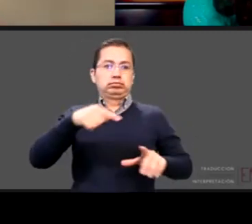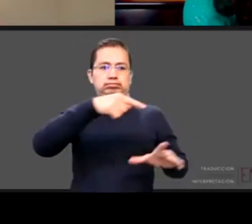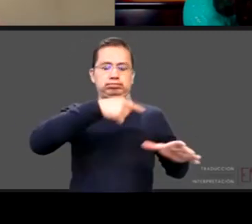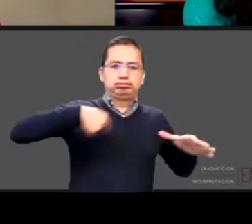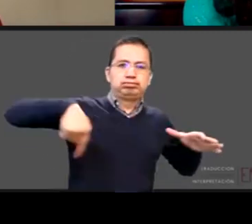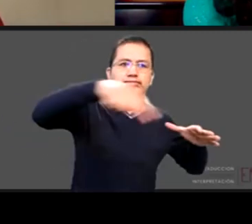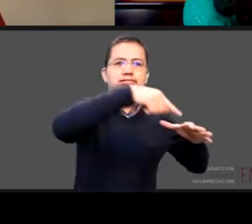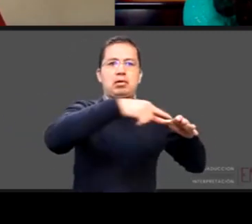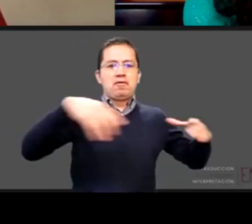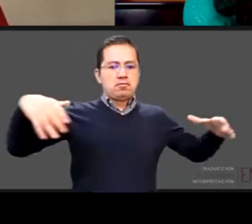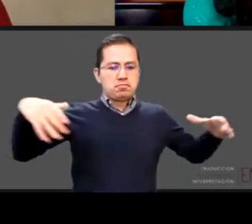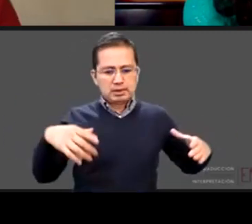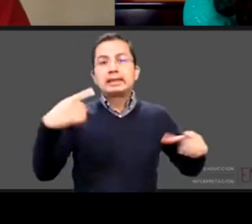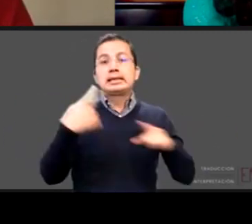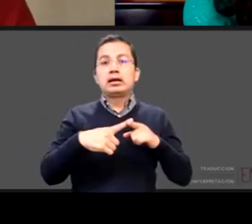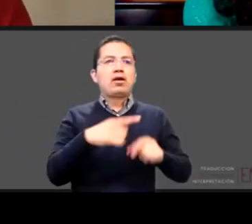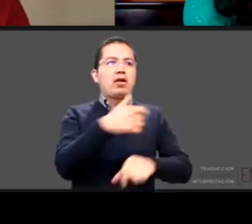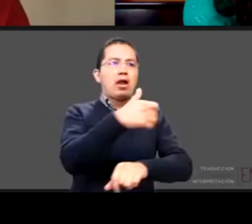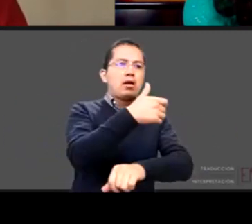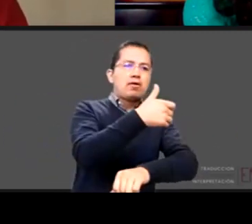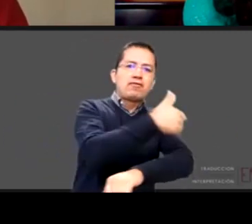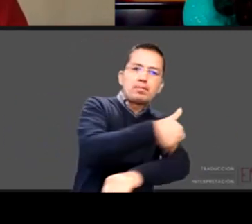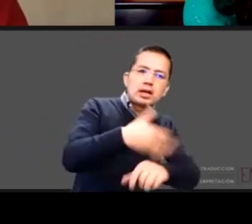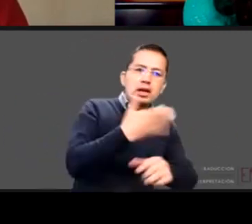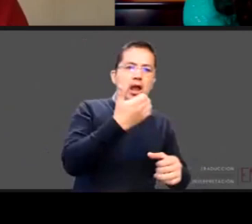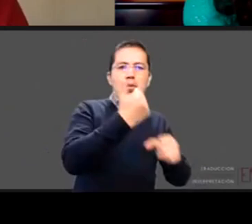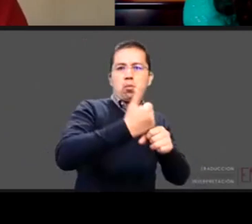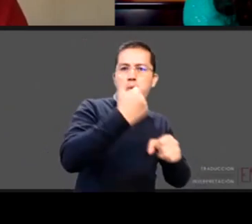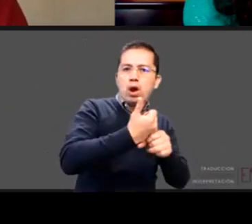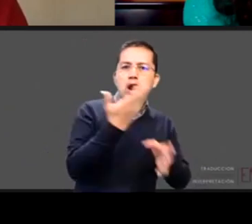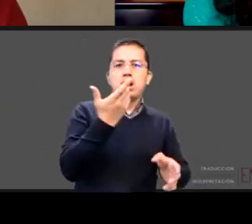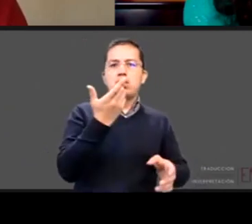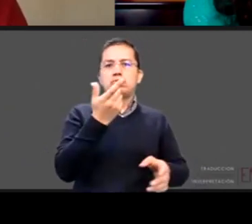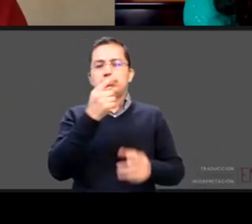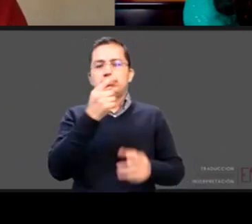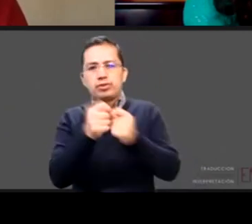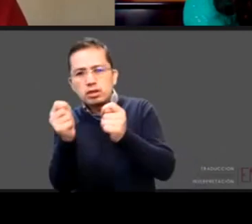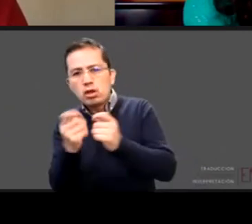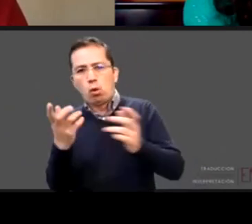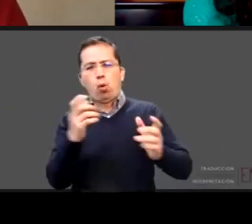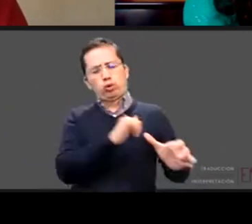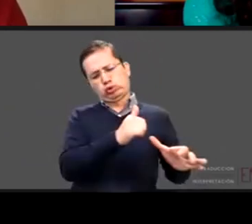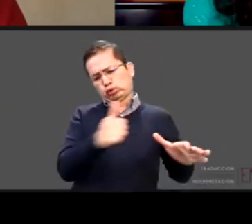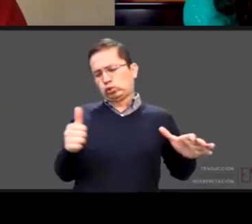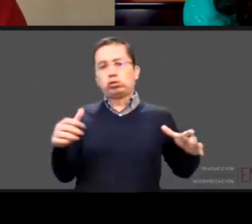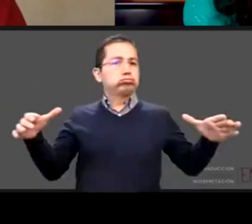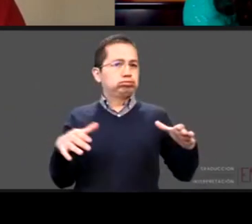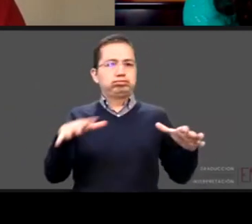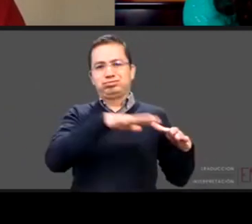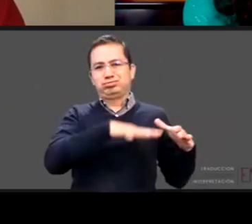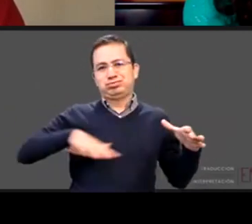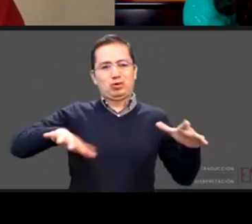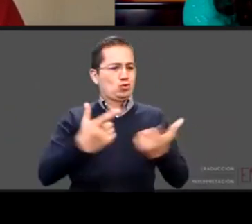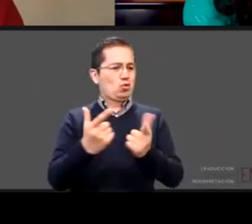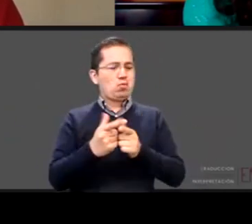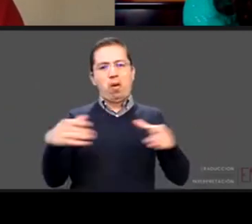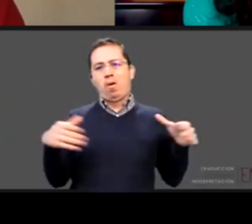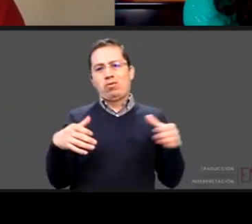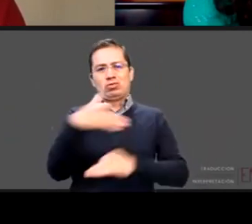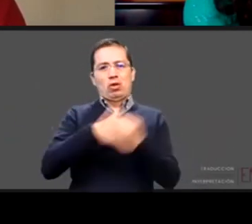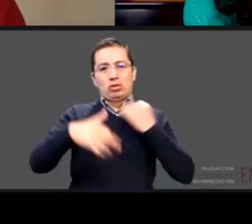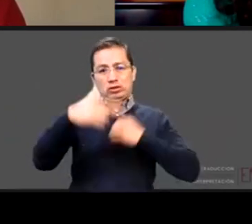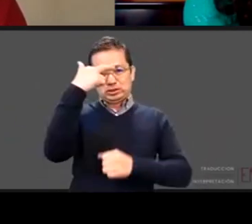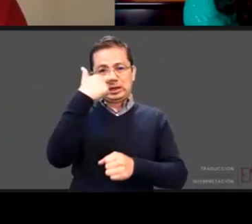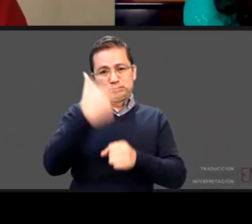abuelos o de tíos o de otros que intervienen también yo creo que ahí es muy importante tener una visión común